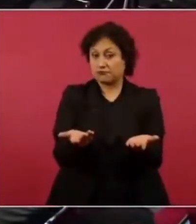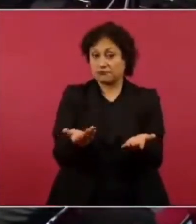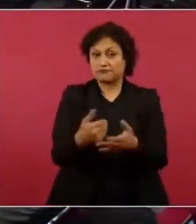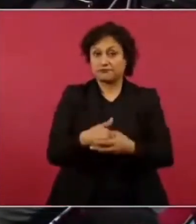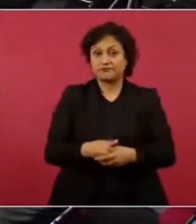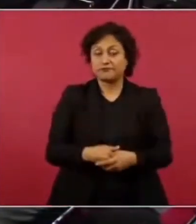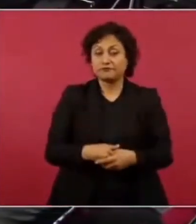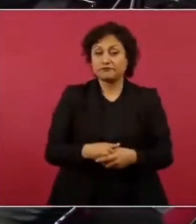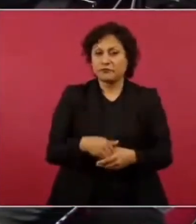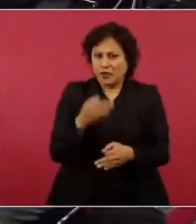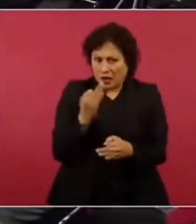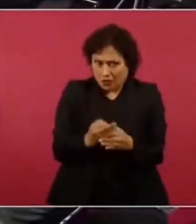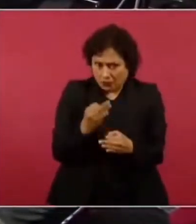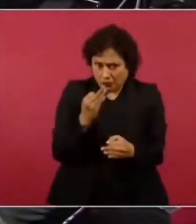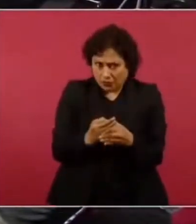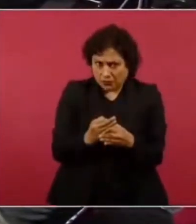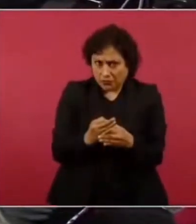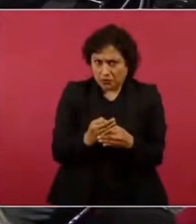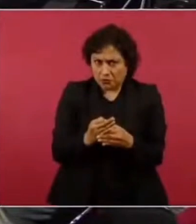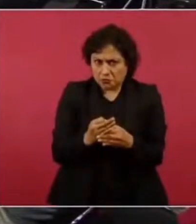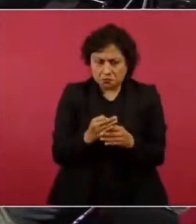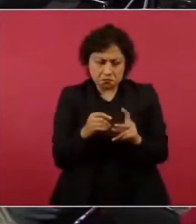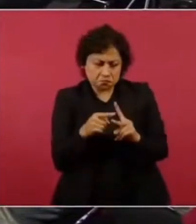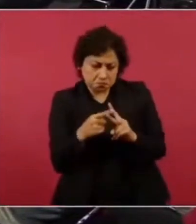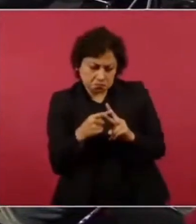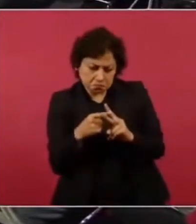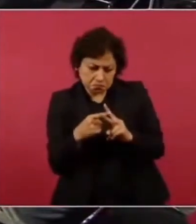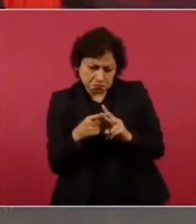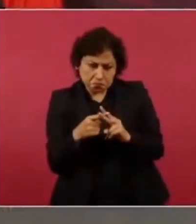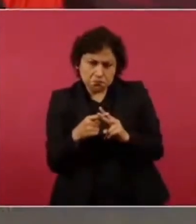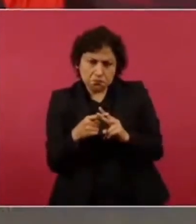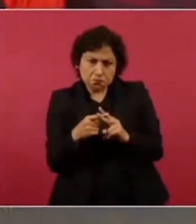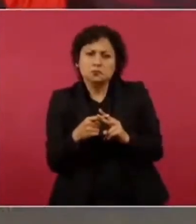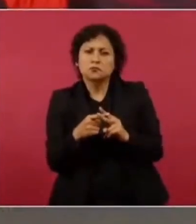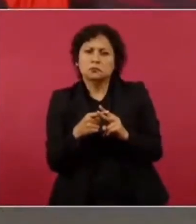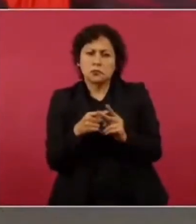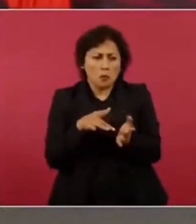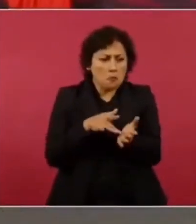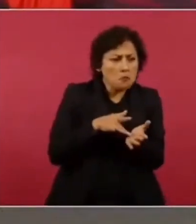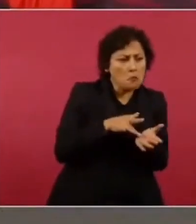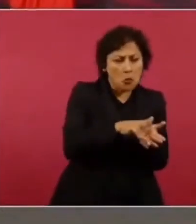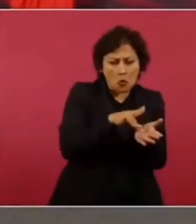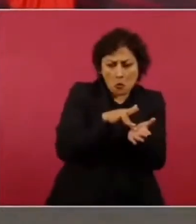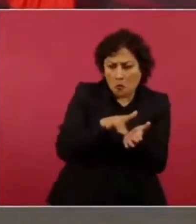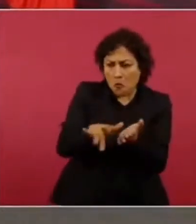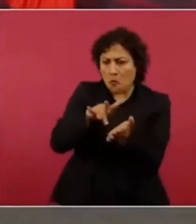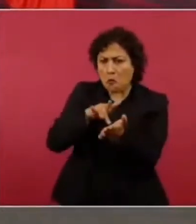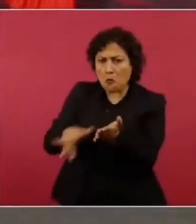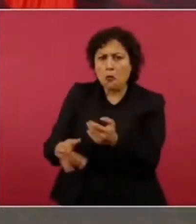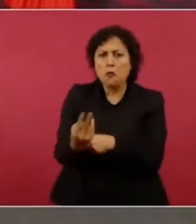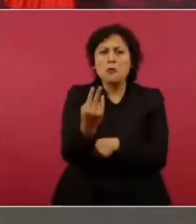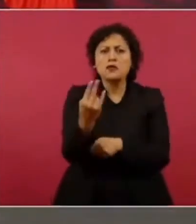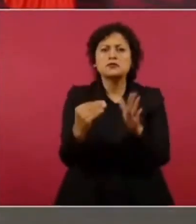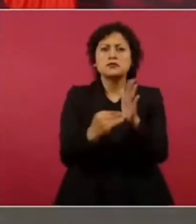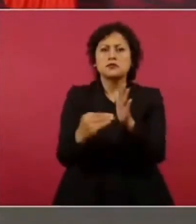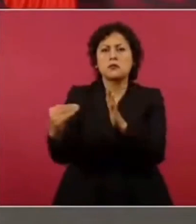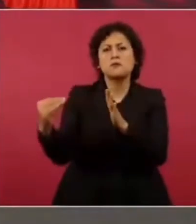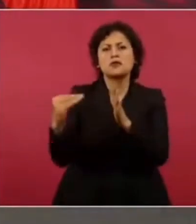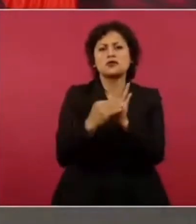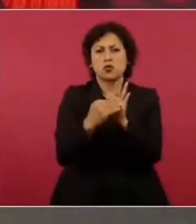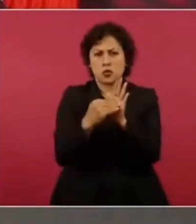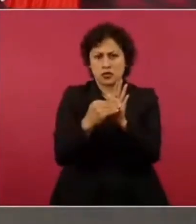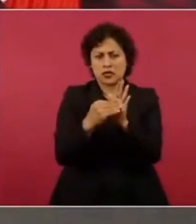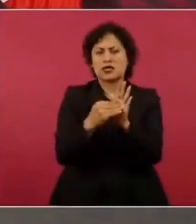llegando con los programas de bienestar a 25 millones de